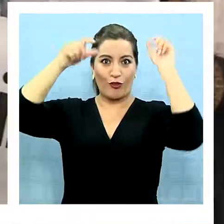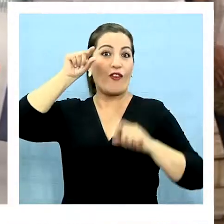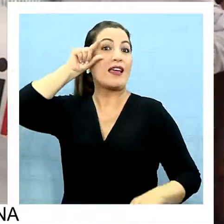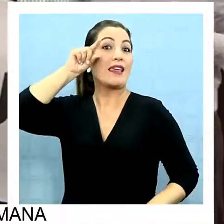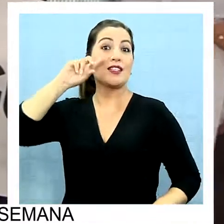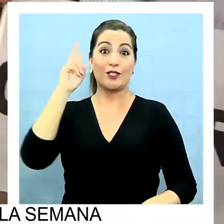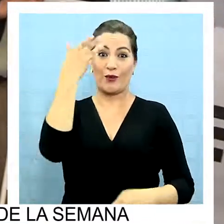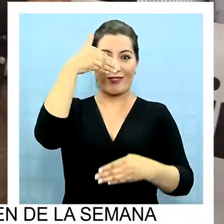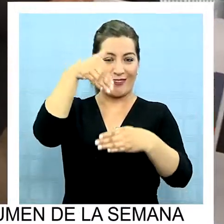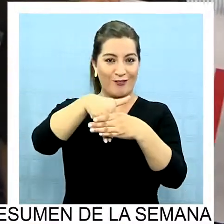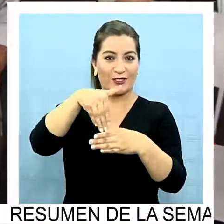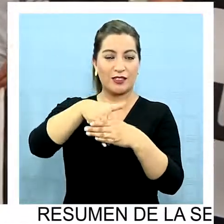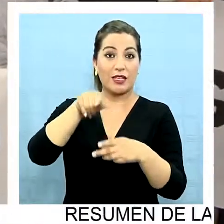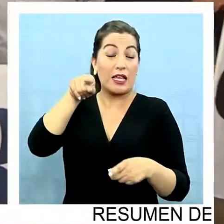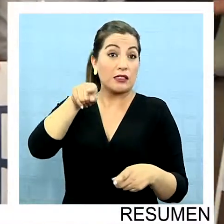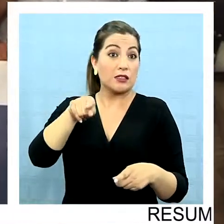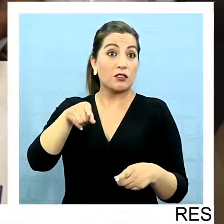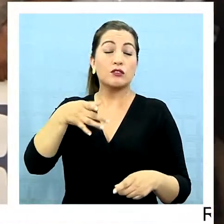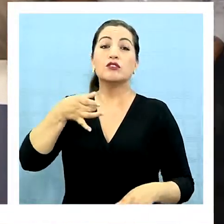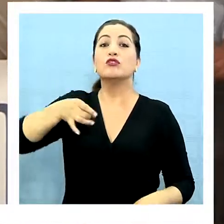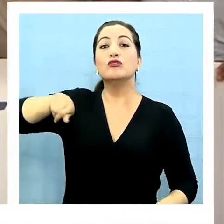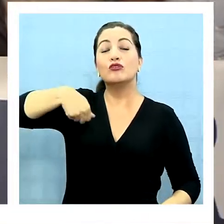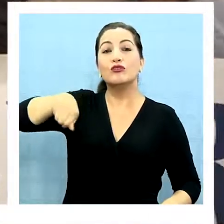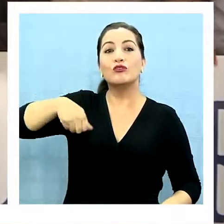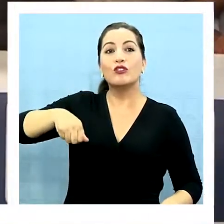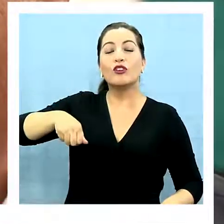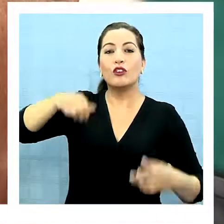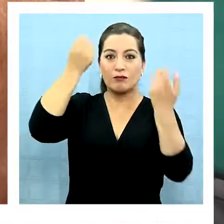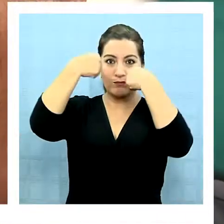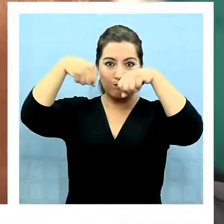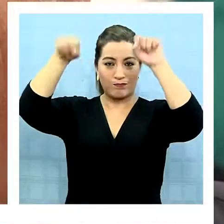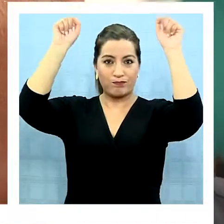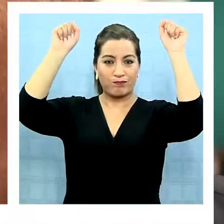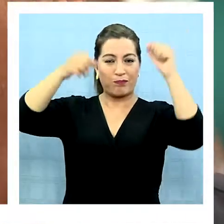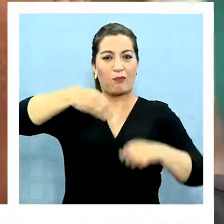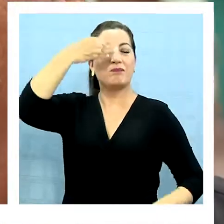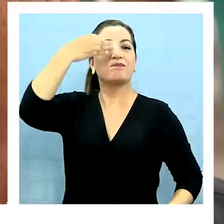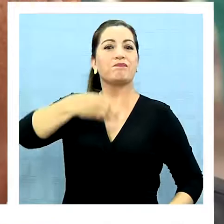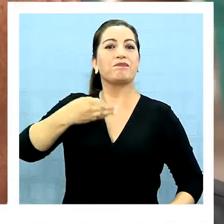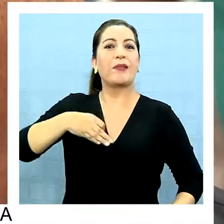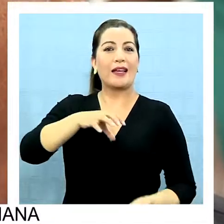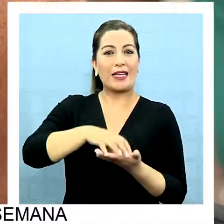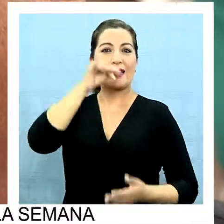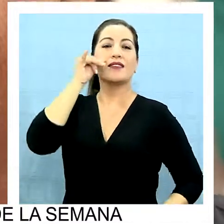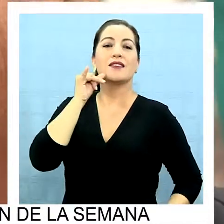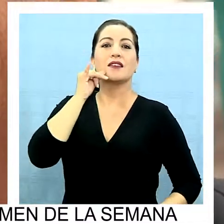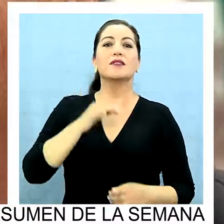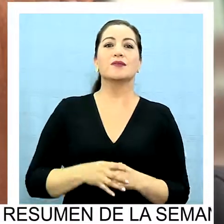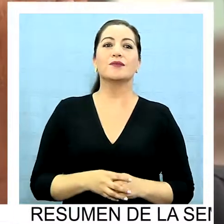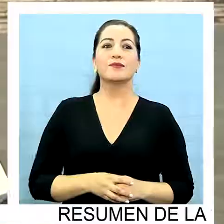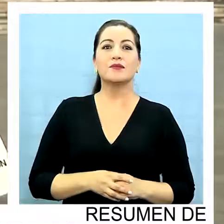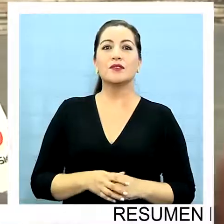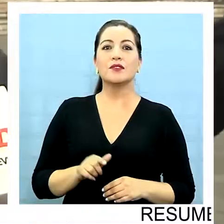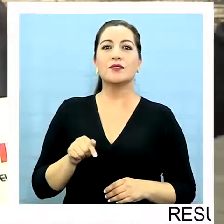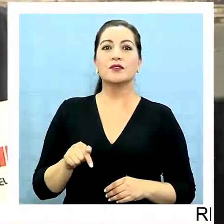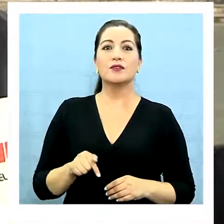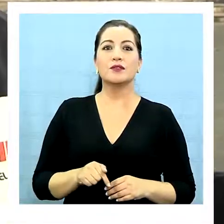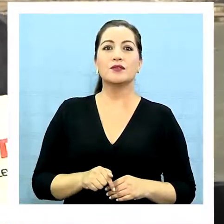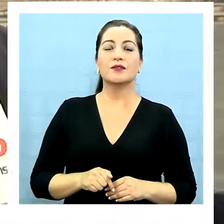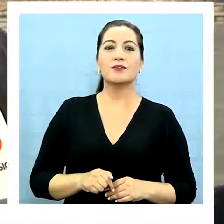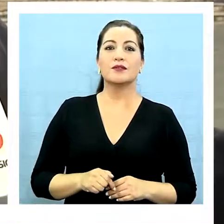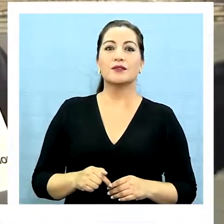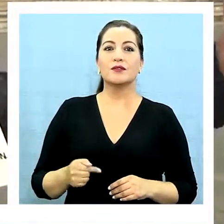de Guillér en segunda vuelta, por lo que depende del hoy senador Soria el triunfo del oficialismo en la región. Eso,